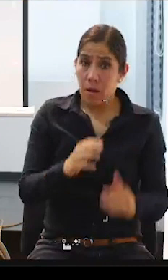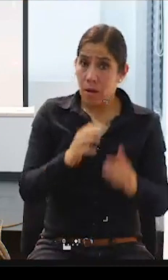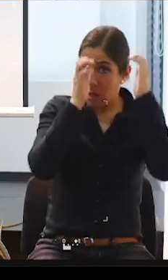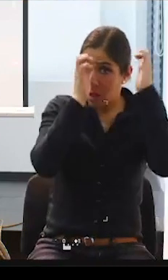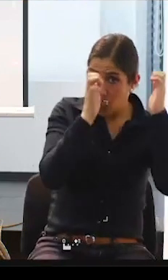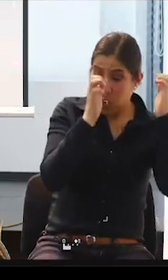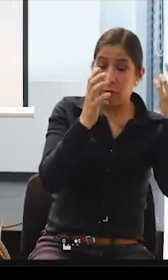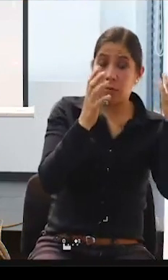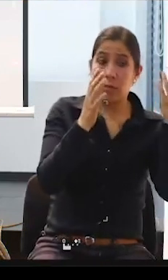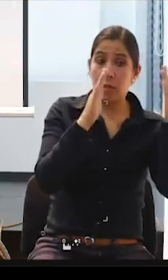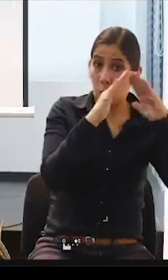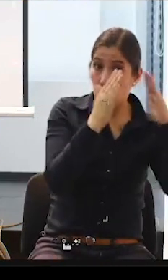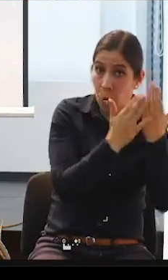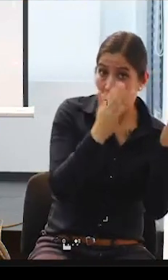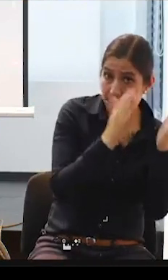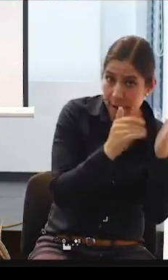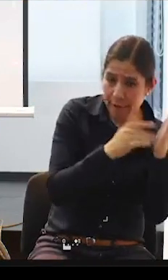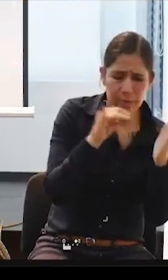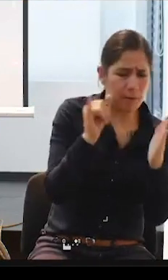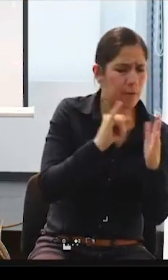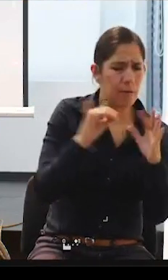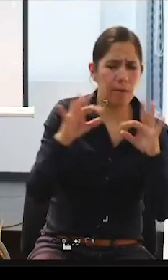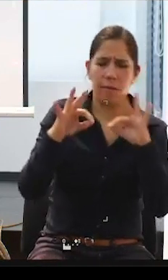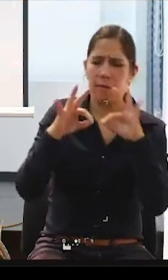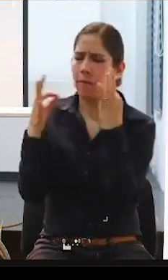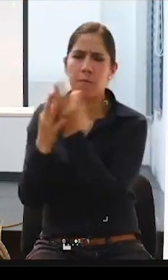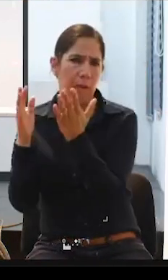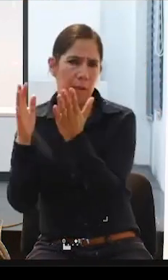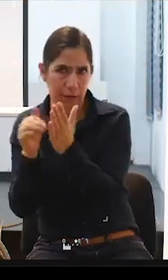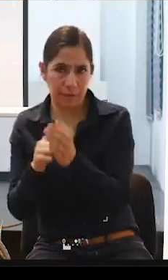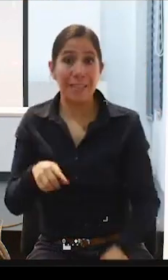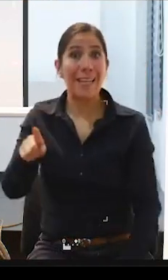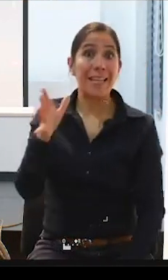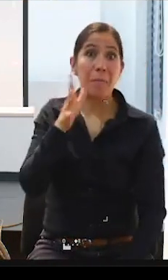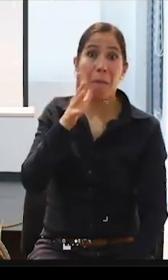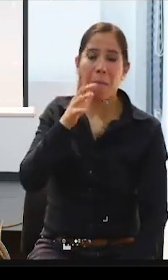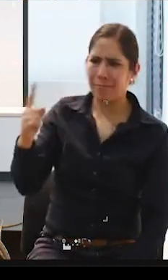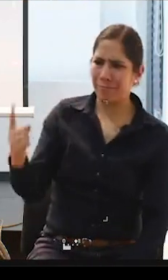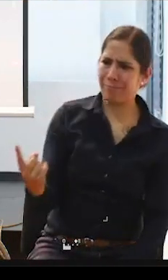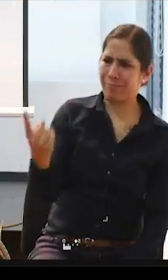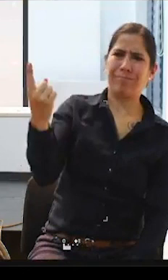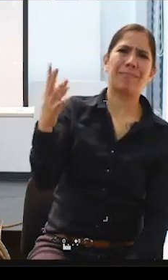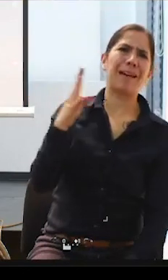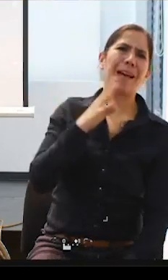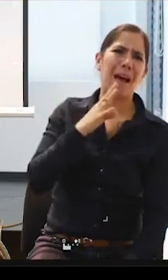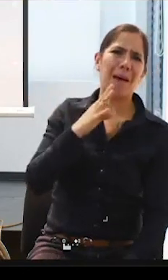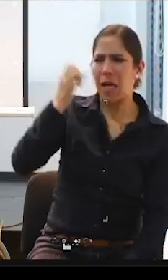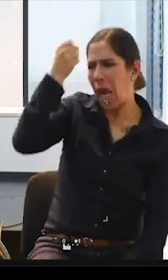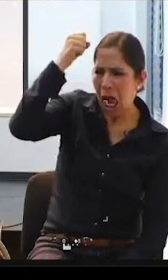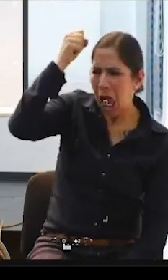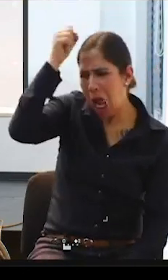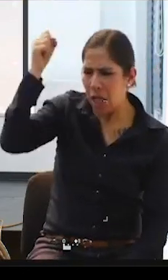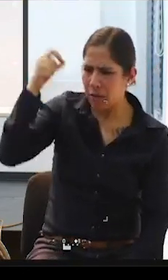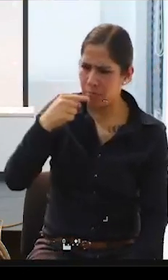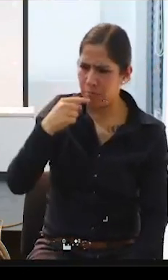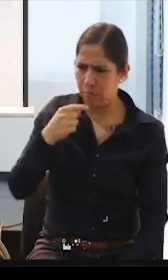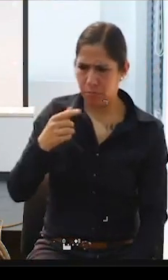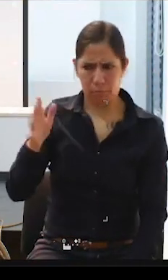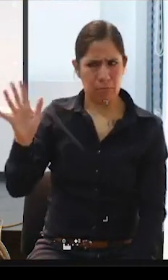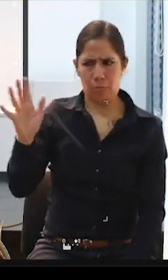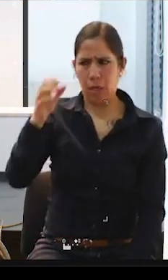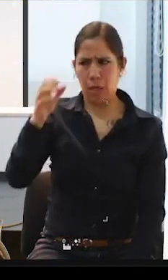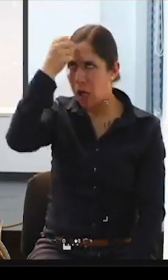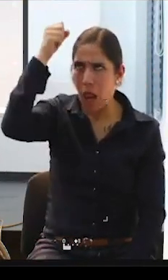también en familias y bueno, esta señora, yo le decía, alborotado es cualquier persona a la que no se le educa y no es por la